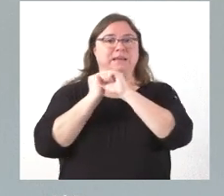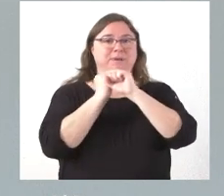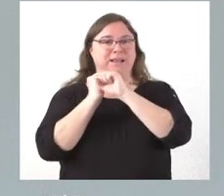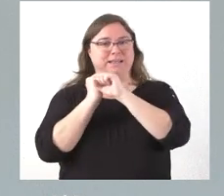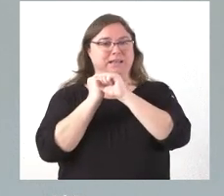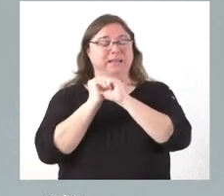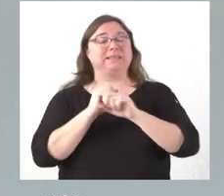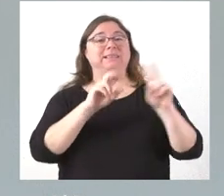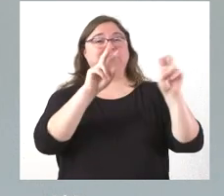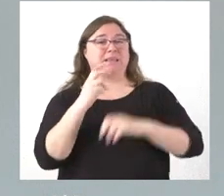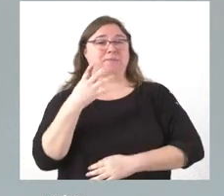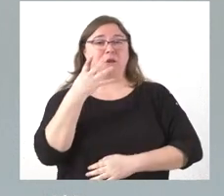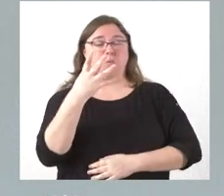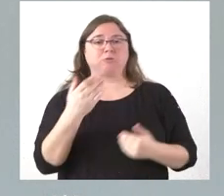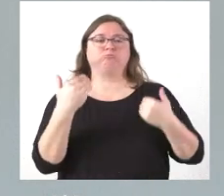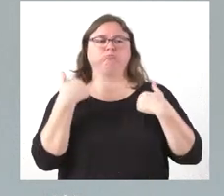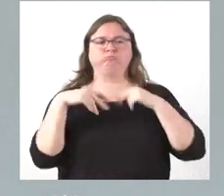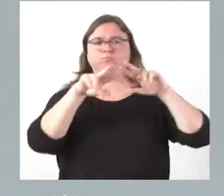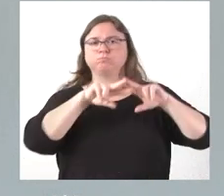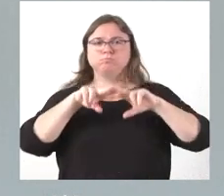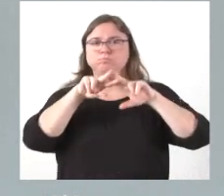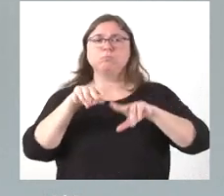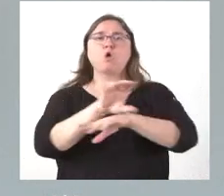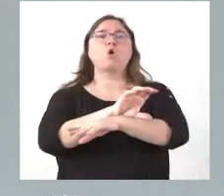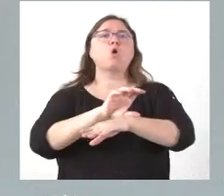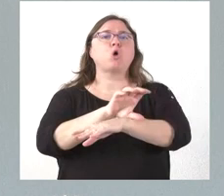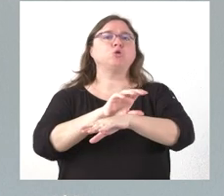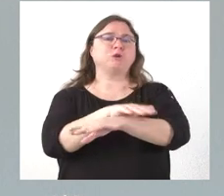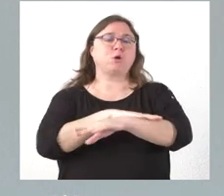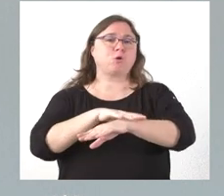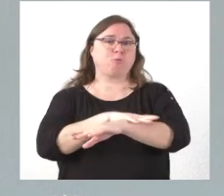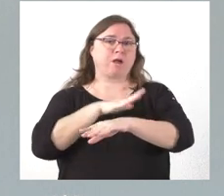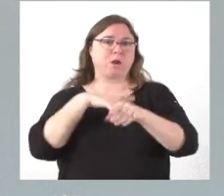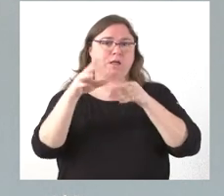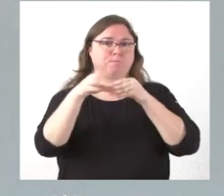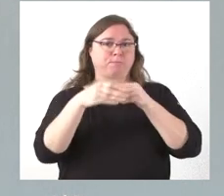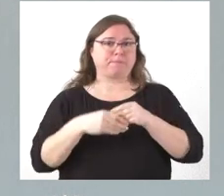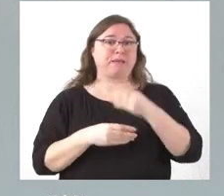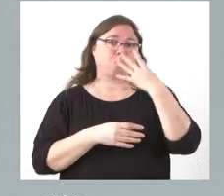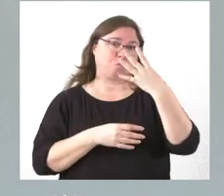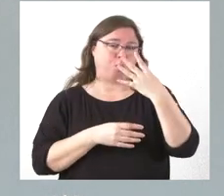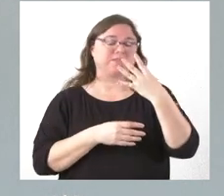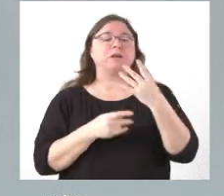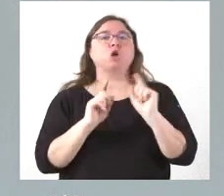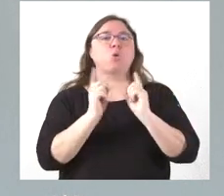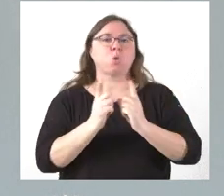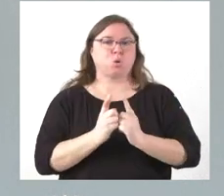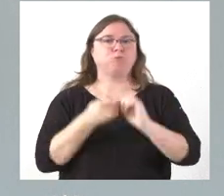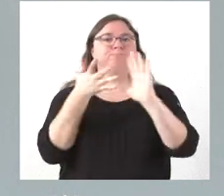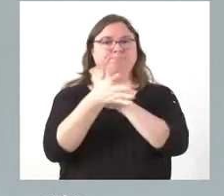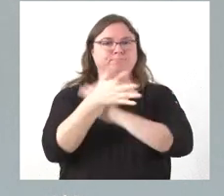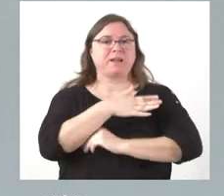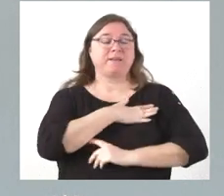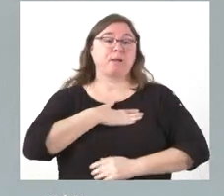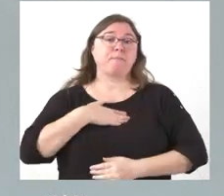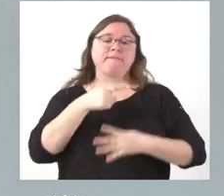sido también objeto de análisis por parte del Consejo de Gobierno, que me permito señalárselos, aunque sea brevemente, por